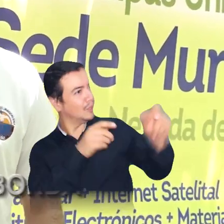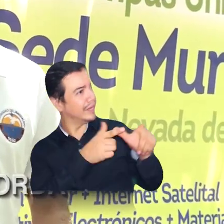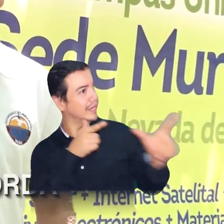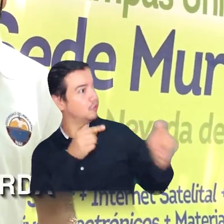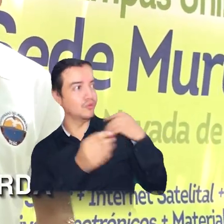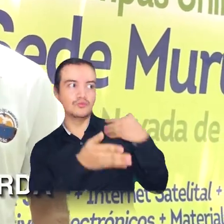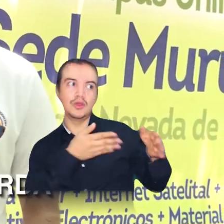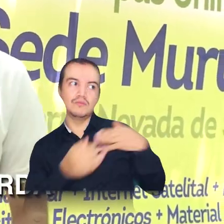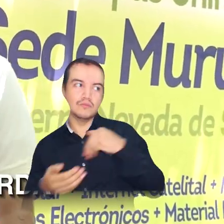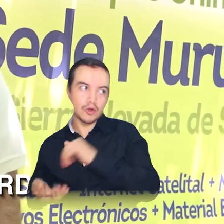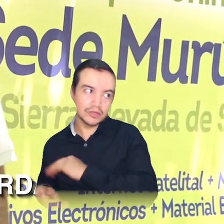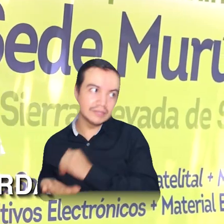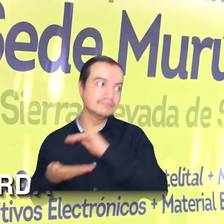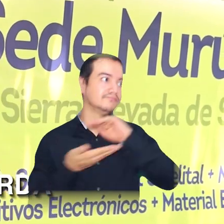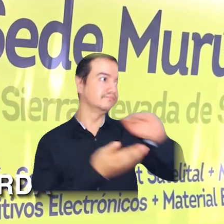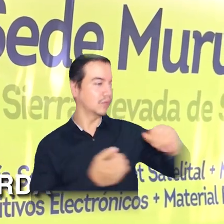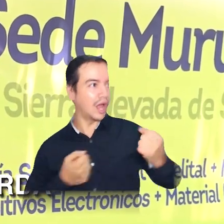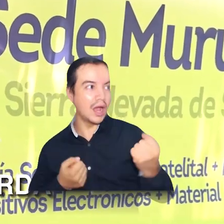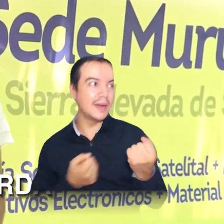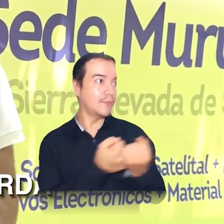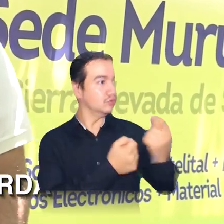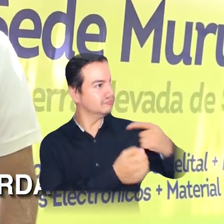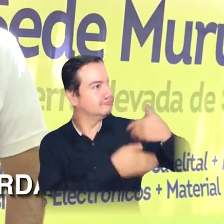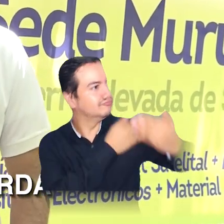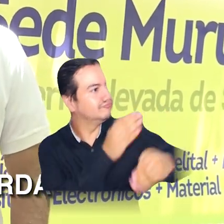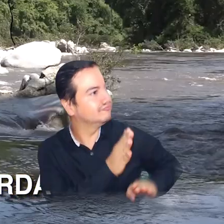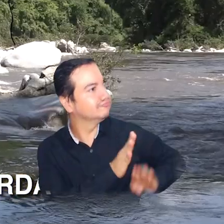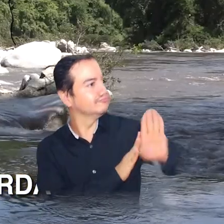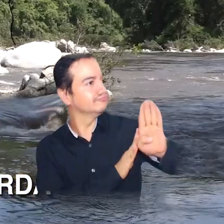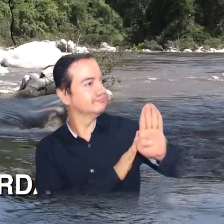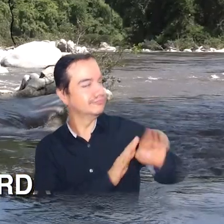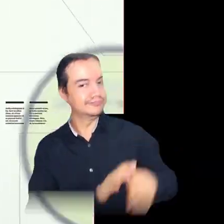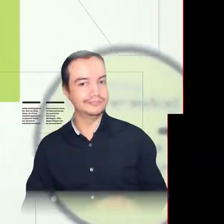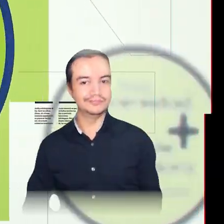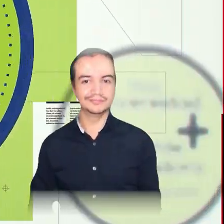garantizar las condiciones para que pueda realizar sus procesos de formación.